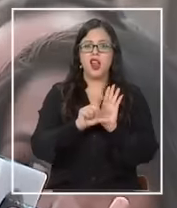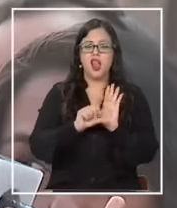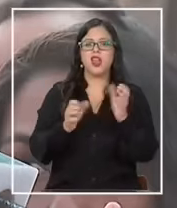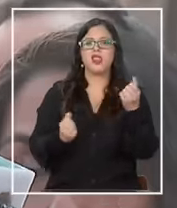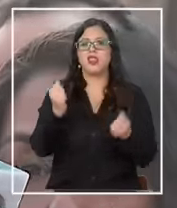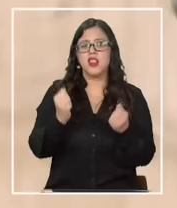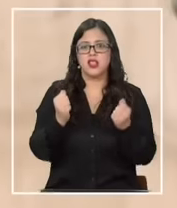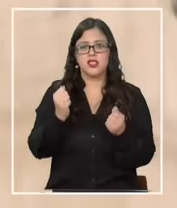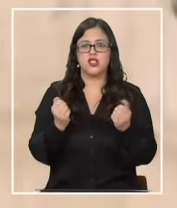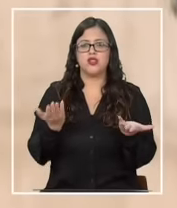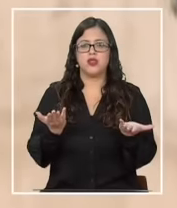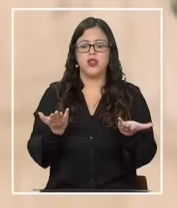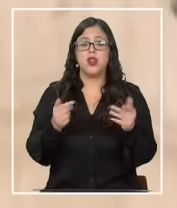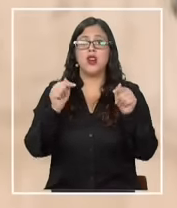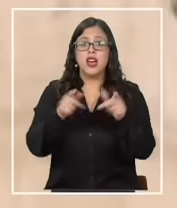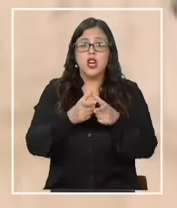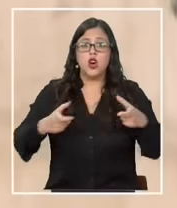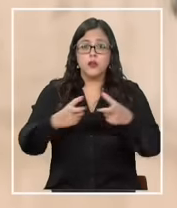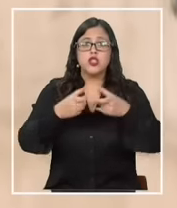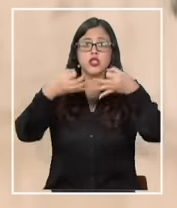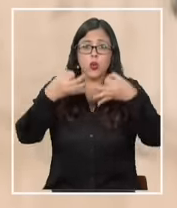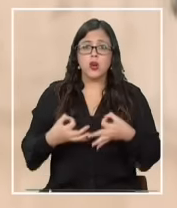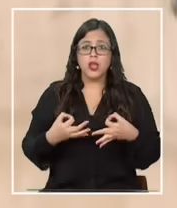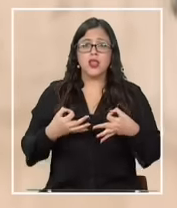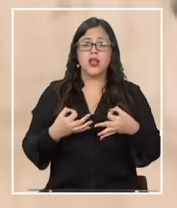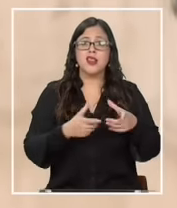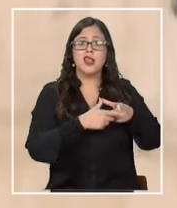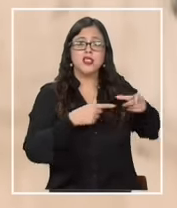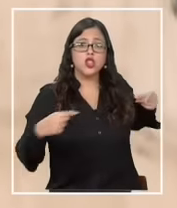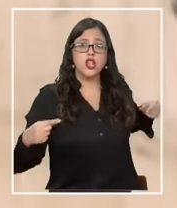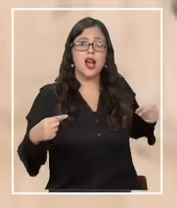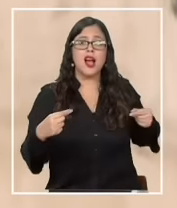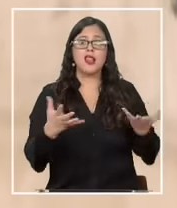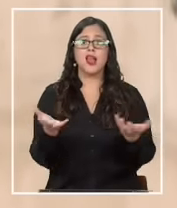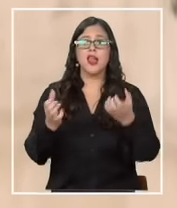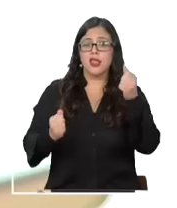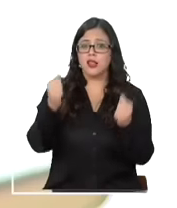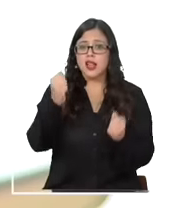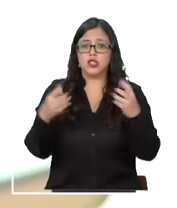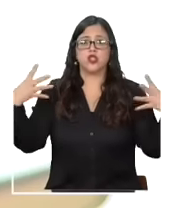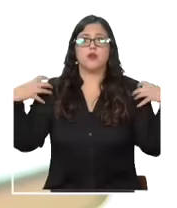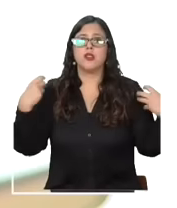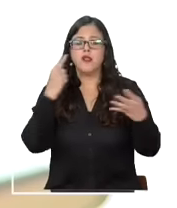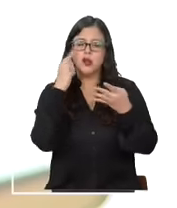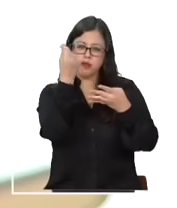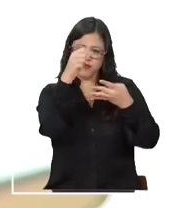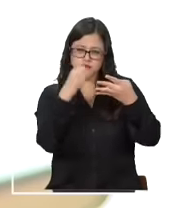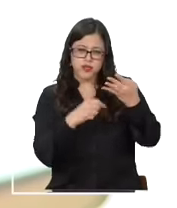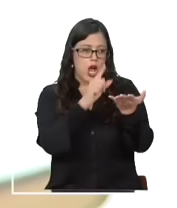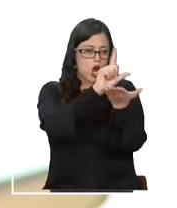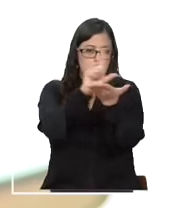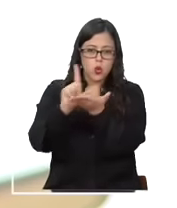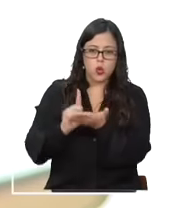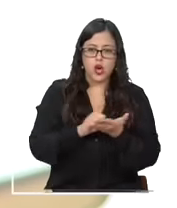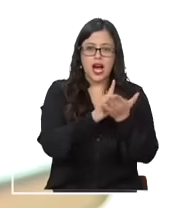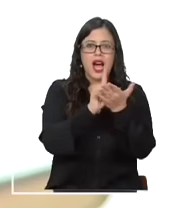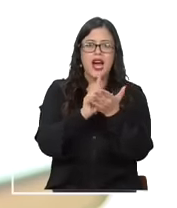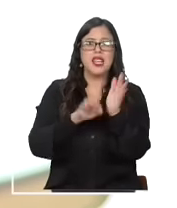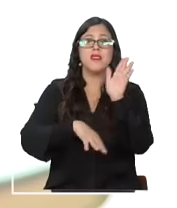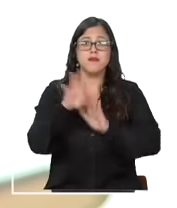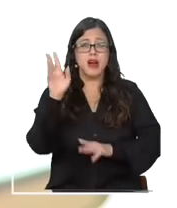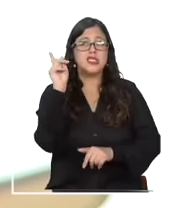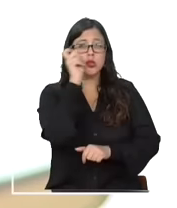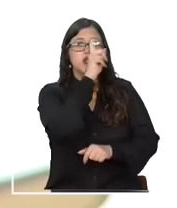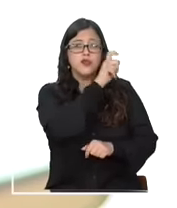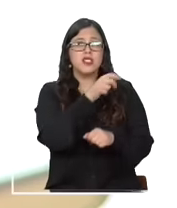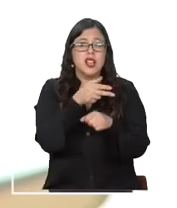específicos de transporte. La Comisión Nacional de Seguridad de Tránsito será la encargada de evaluar cuáles son los puntos críticos donde se ubiquen las